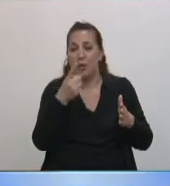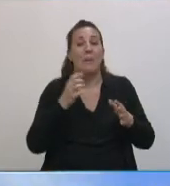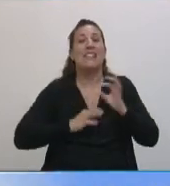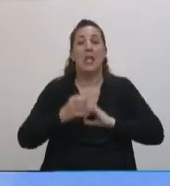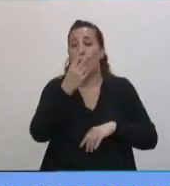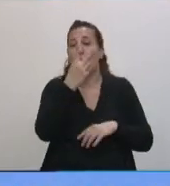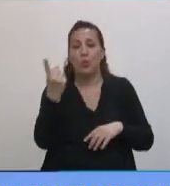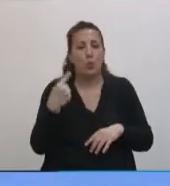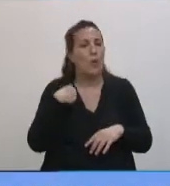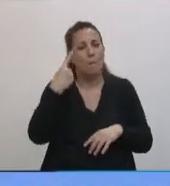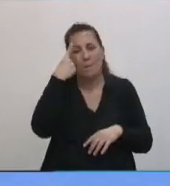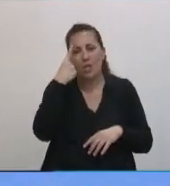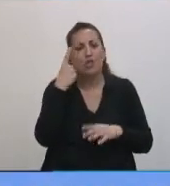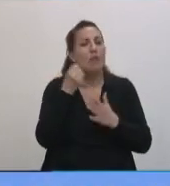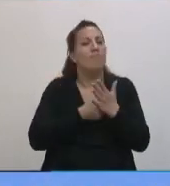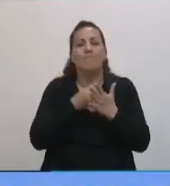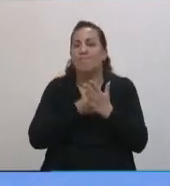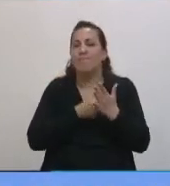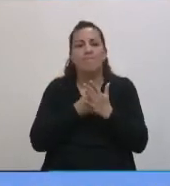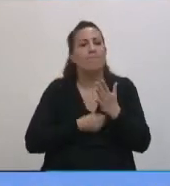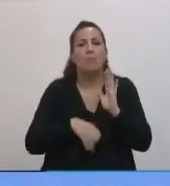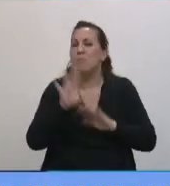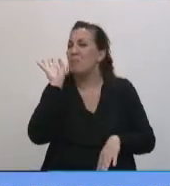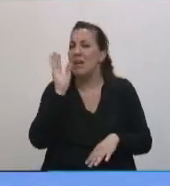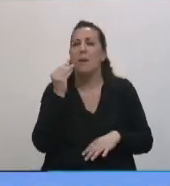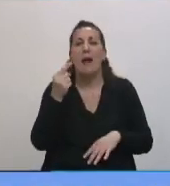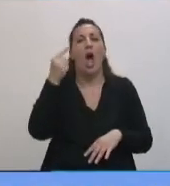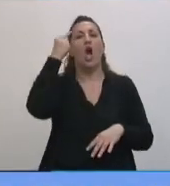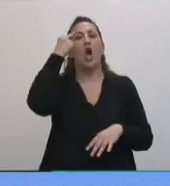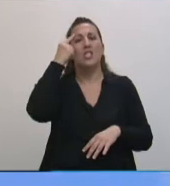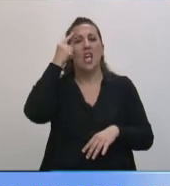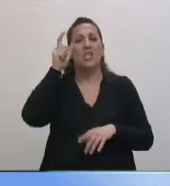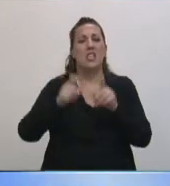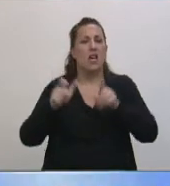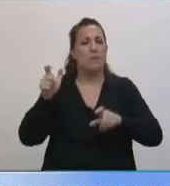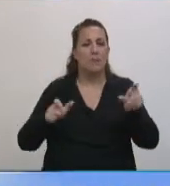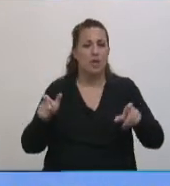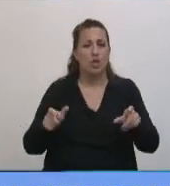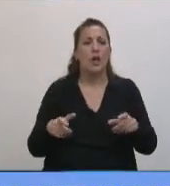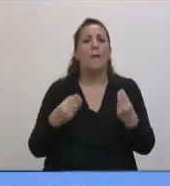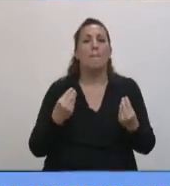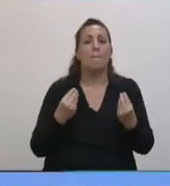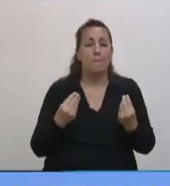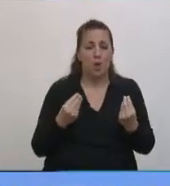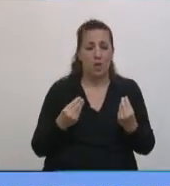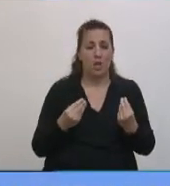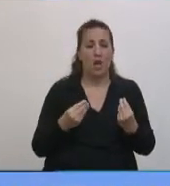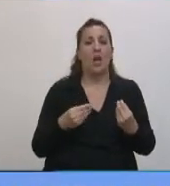que podemos tener para la conciencia social. Porque presupone que realizar una crítica y una